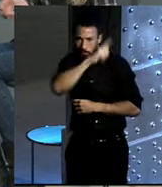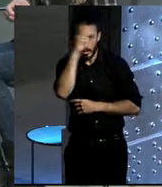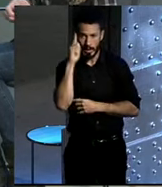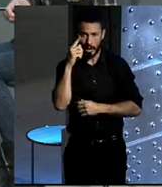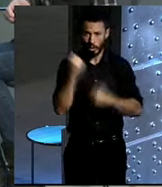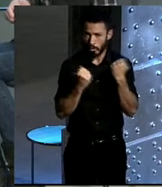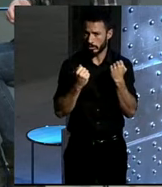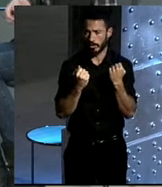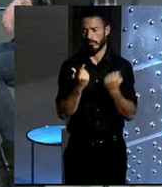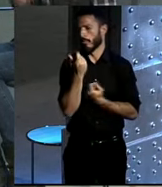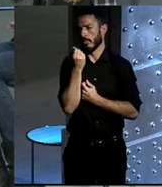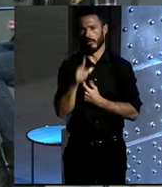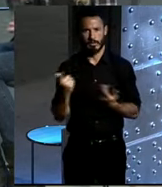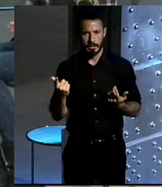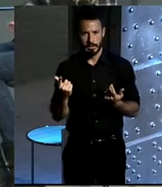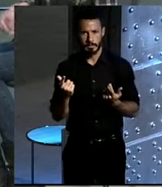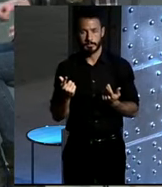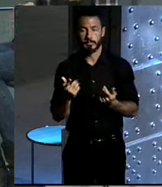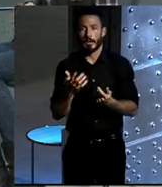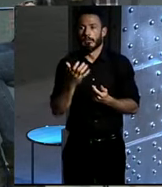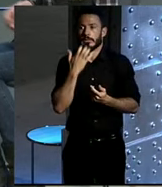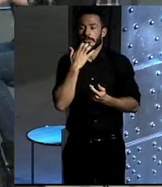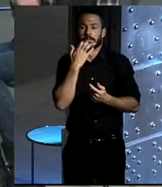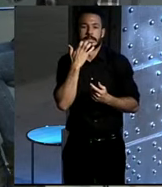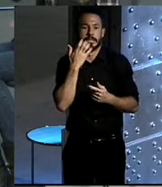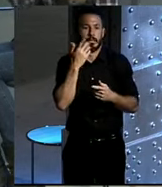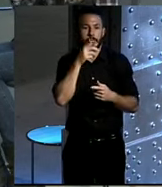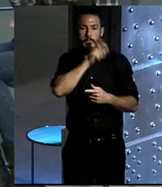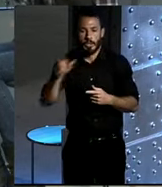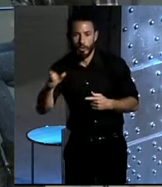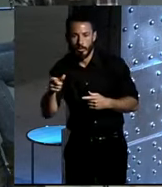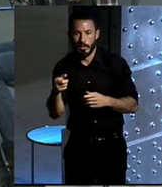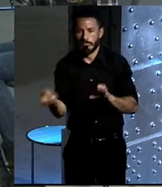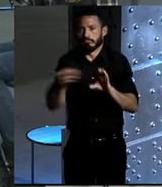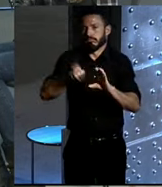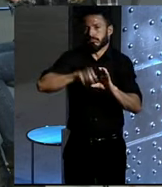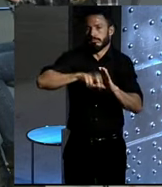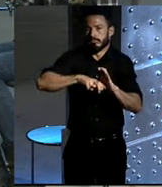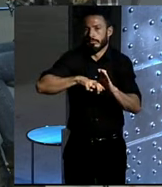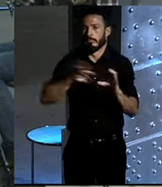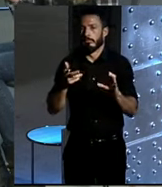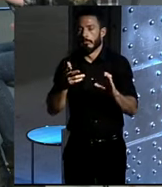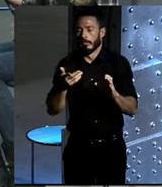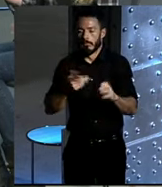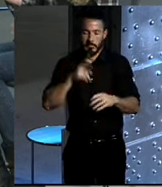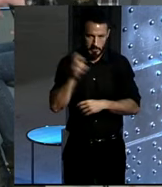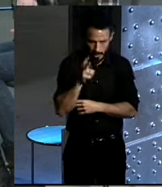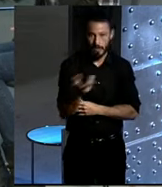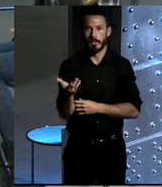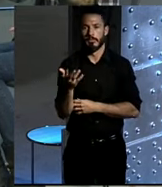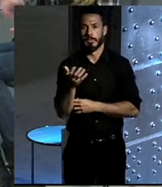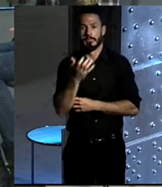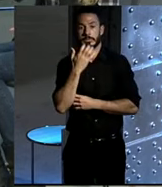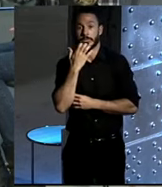realmente no necesitas un coche a no ser que vayas a mover un montón de gente y que no vayas a dar vueltas para aparcar. Por ejemplo, los coches cuando más